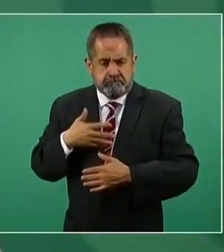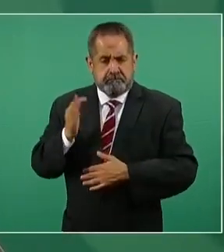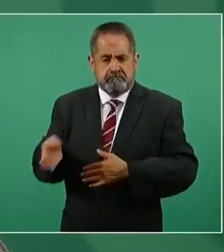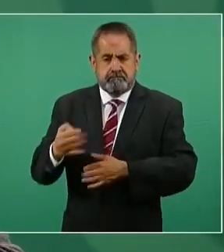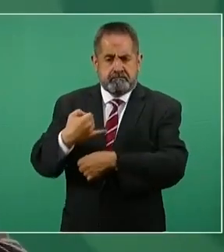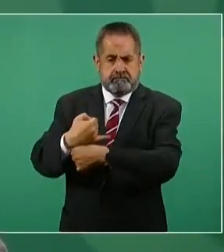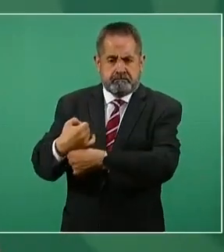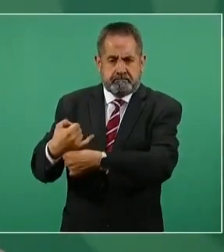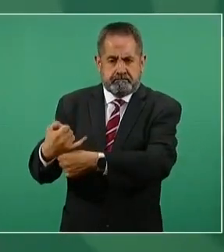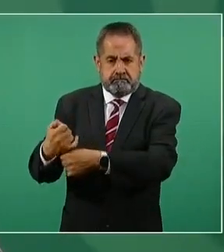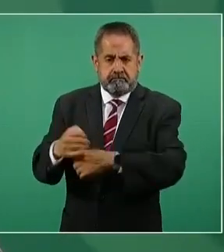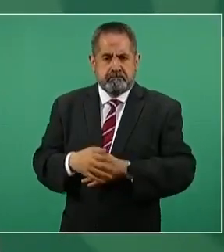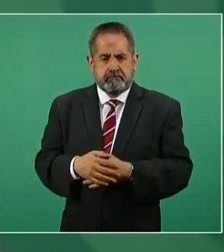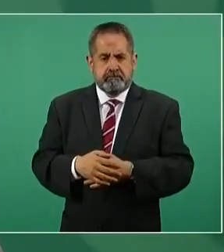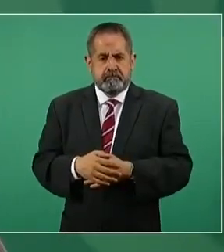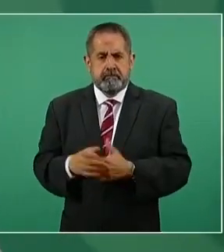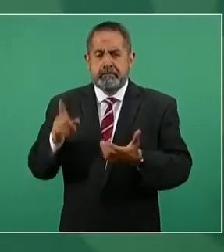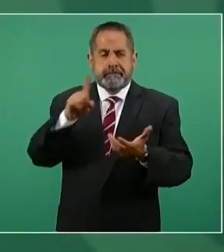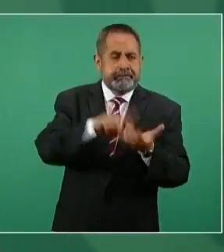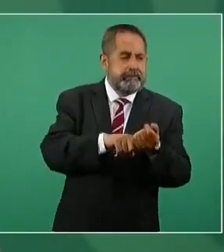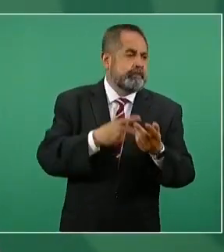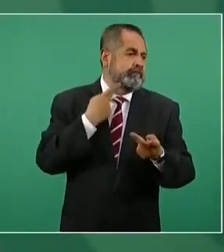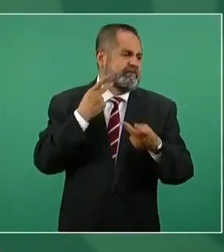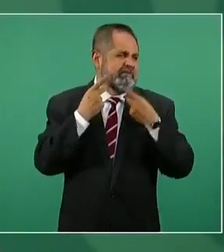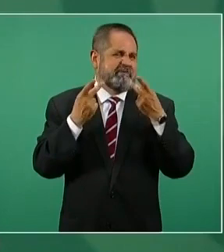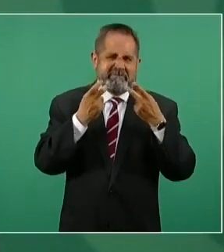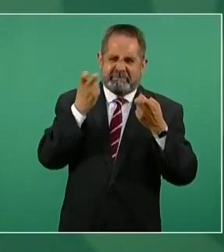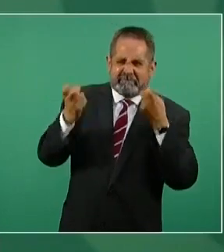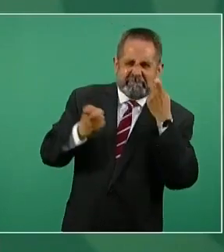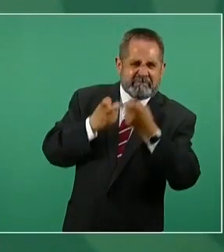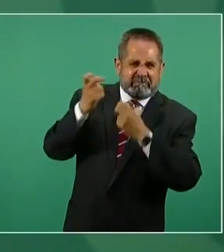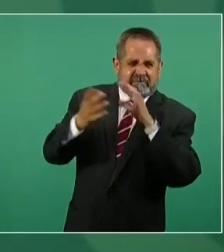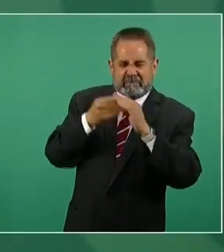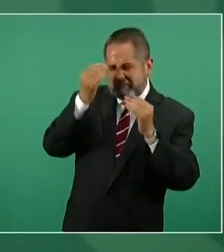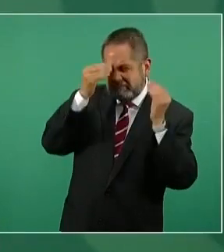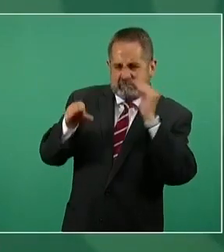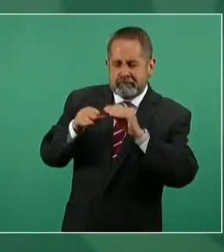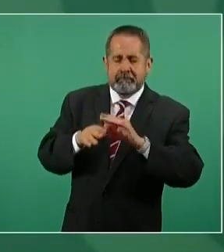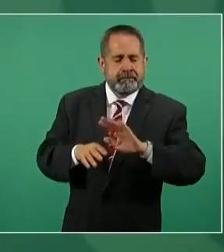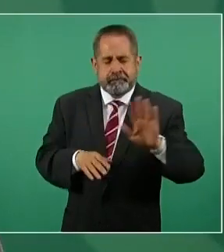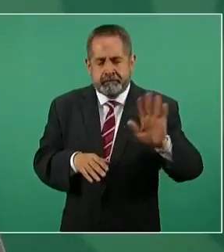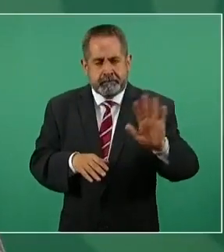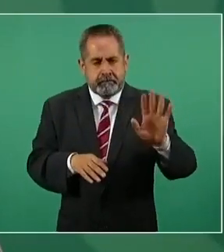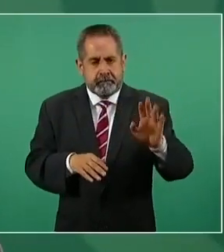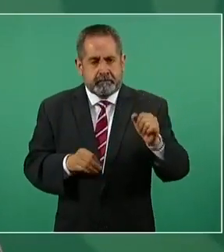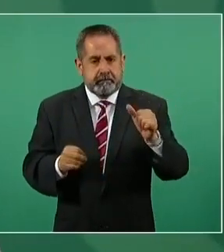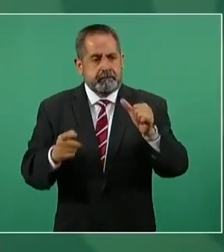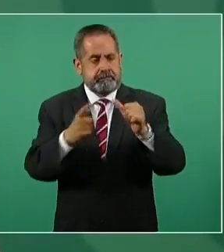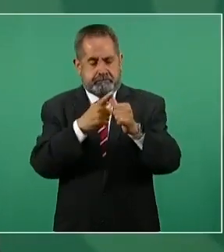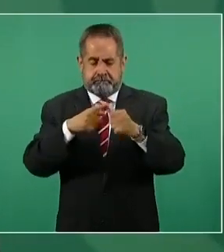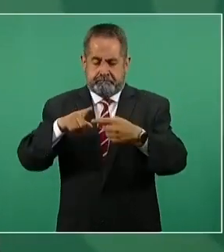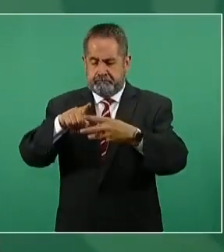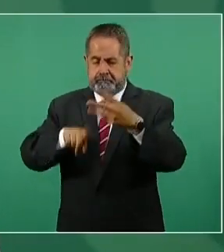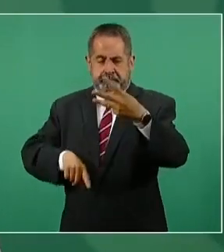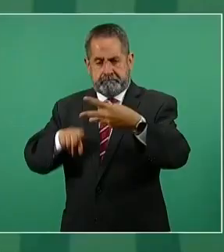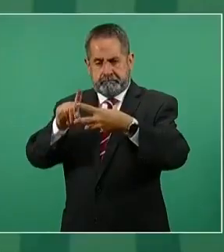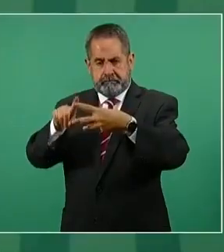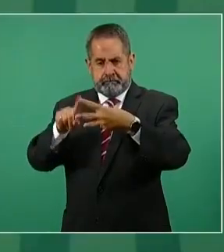Entiendo que hay muchas motivaciones de orden político, pero lo que importa son las tres cosas que acabo de decir.